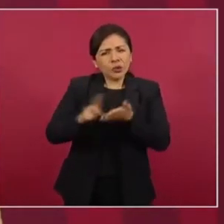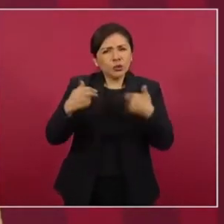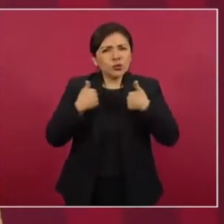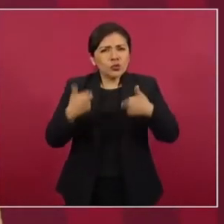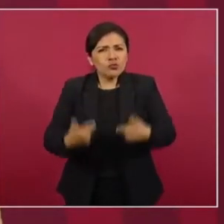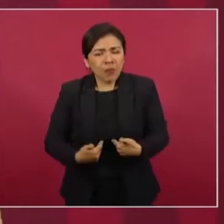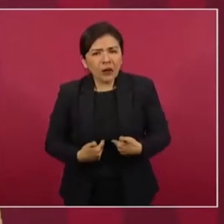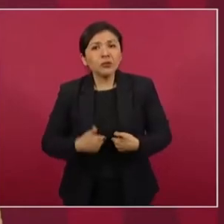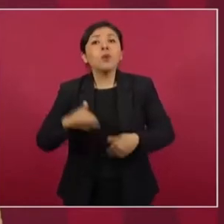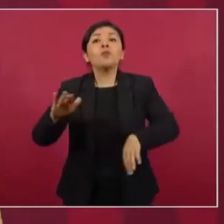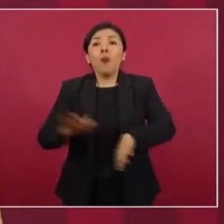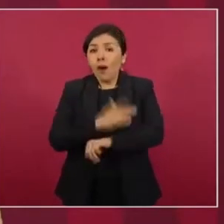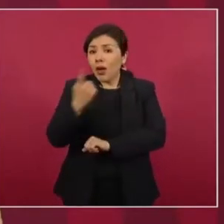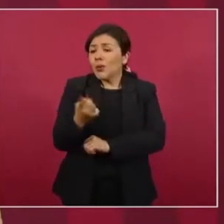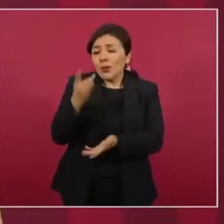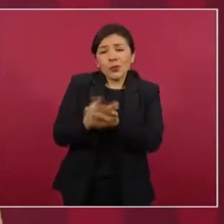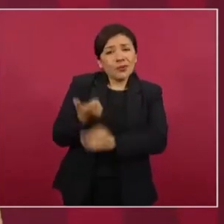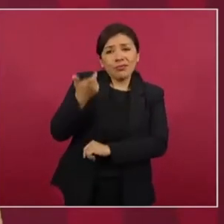por dinero.